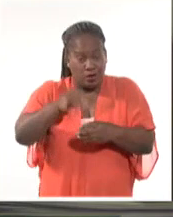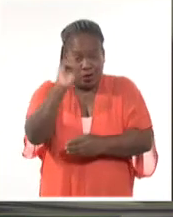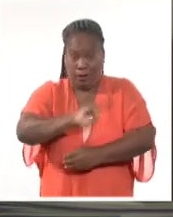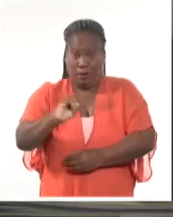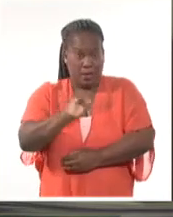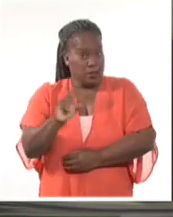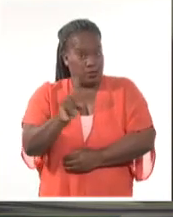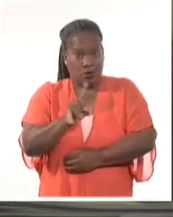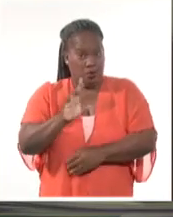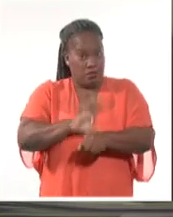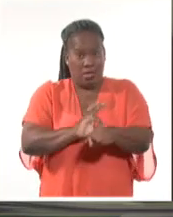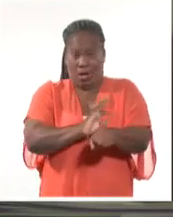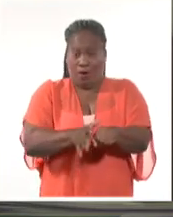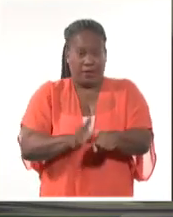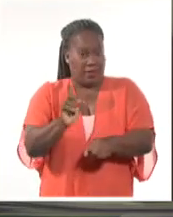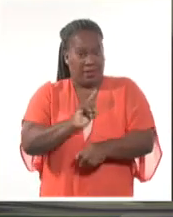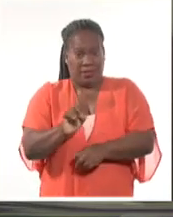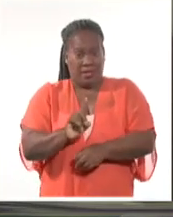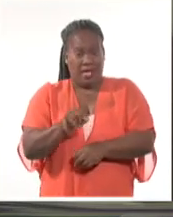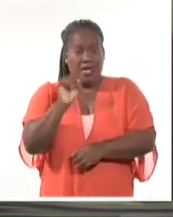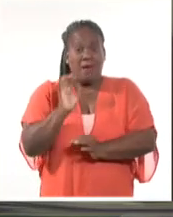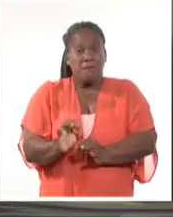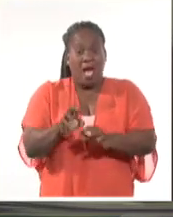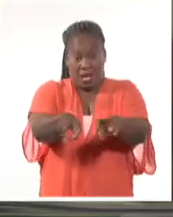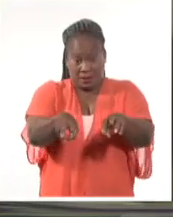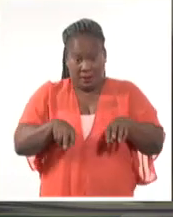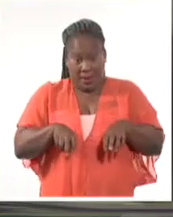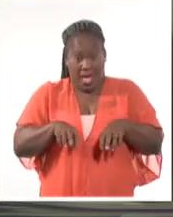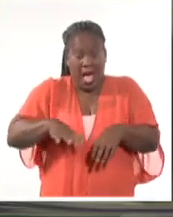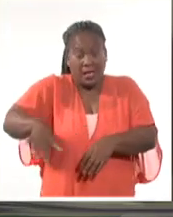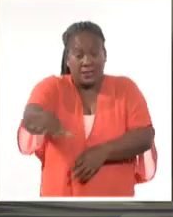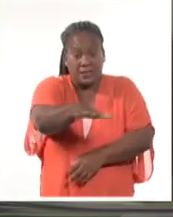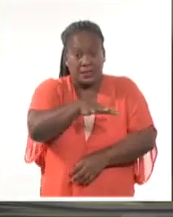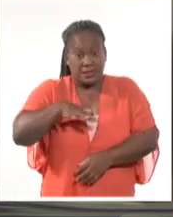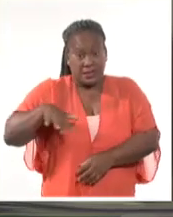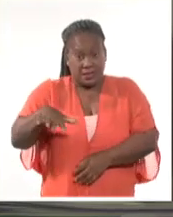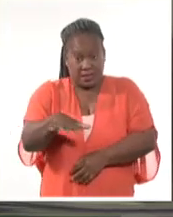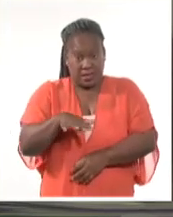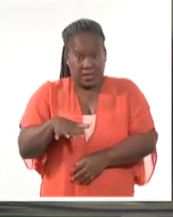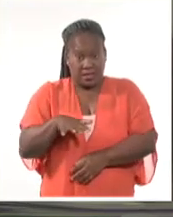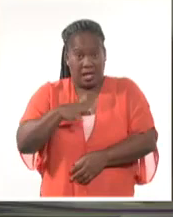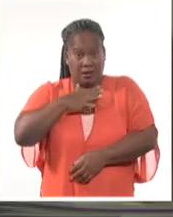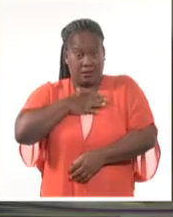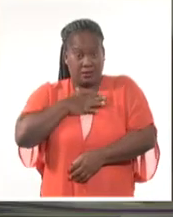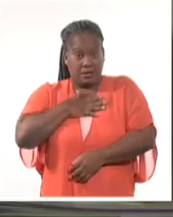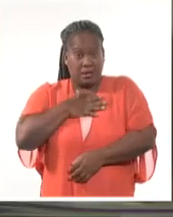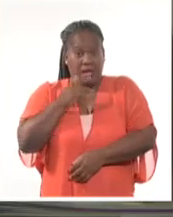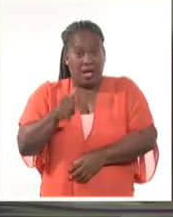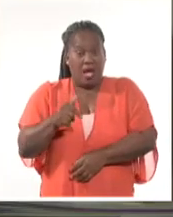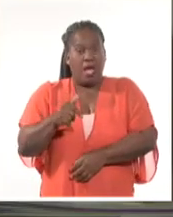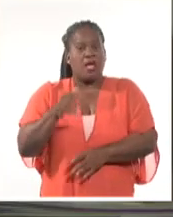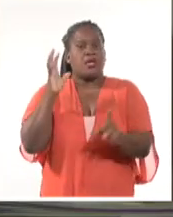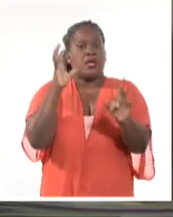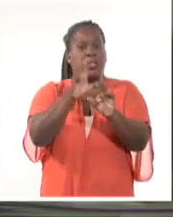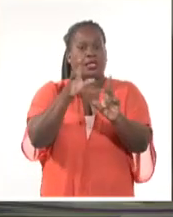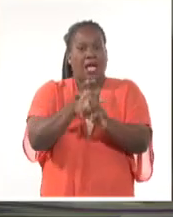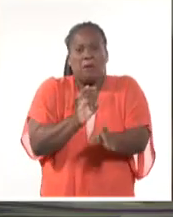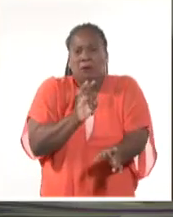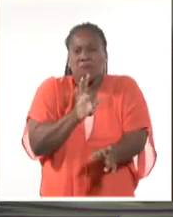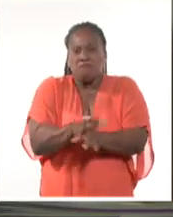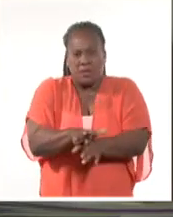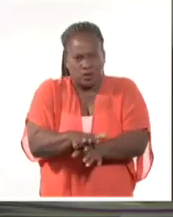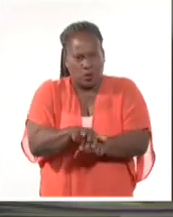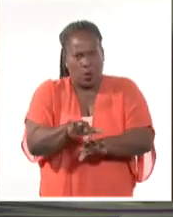siquiera de la pandemia. Que esta propia asamblea, bueno, al menos la oportunidad que he tenido como diputado, las criticamos de comenzar a la legislatura.